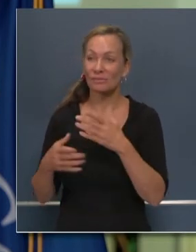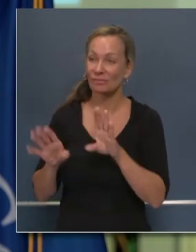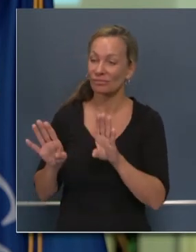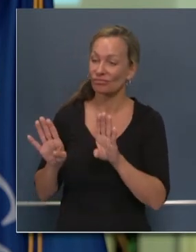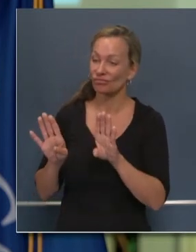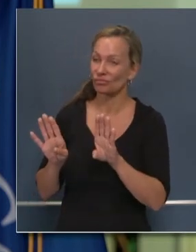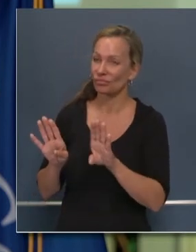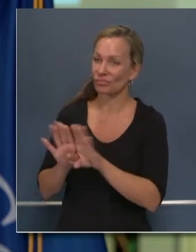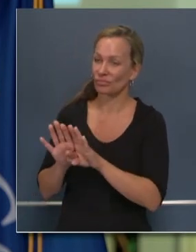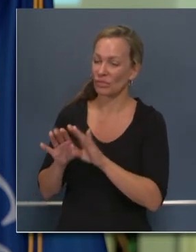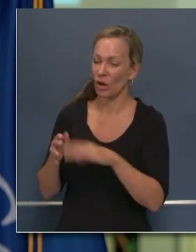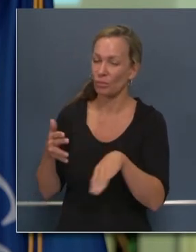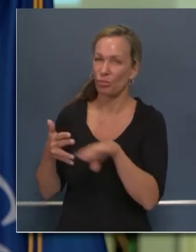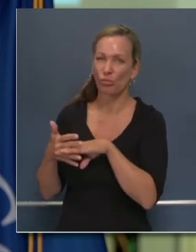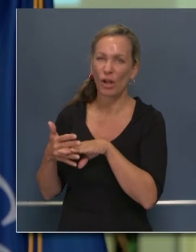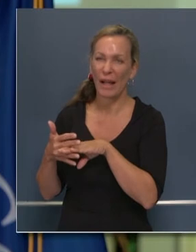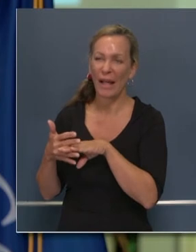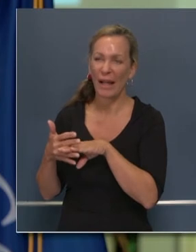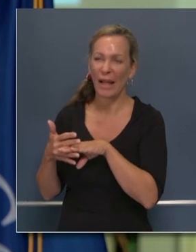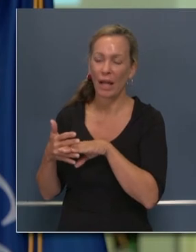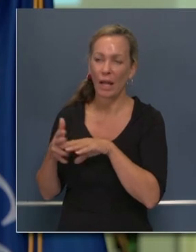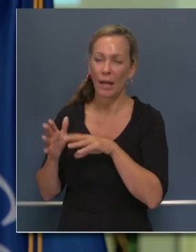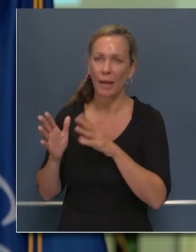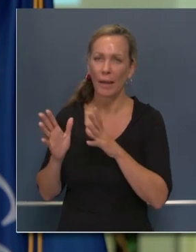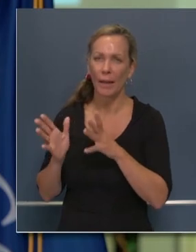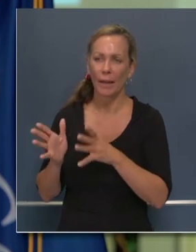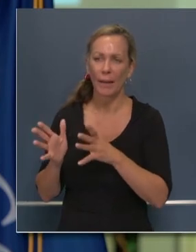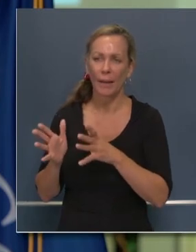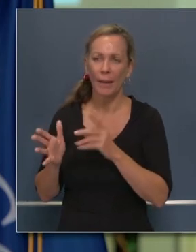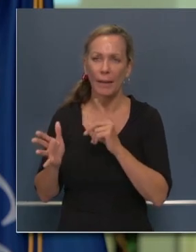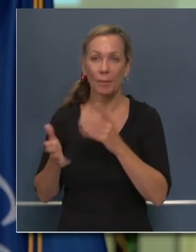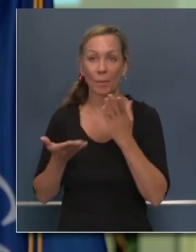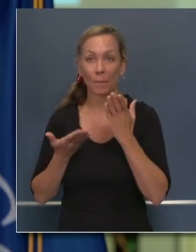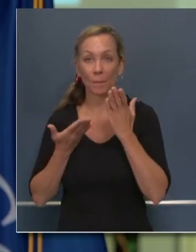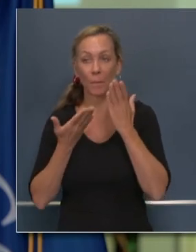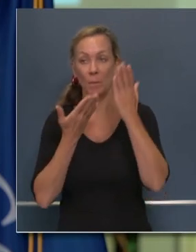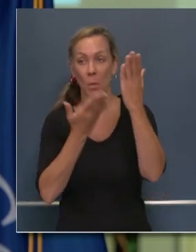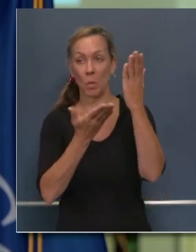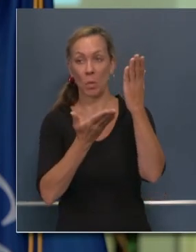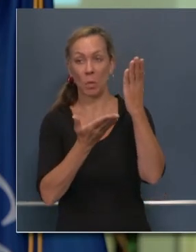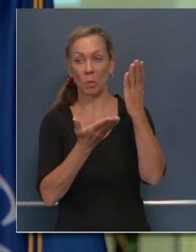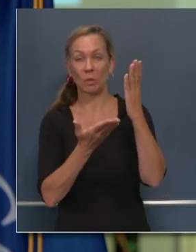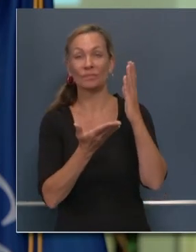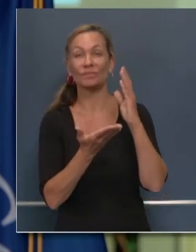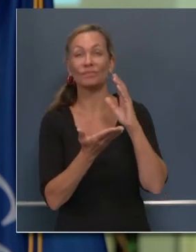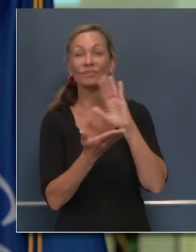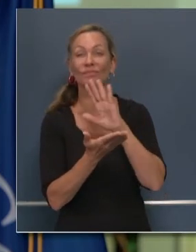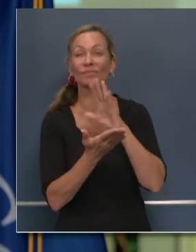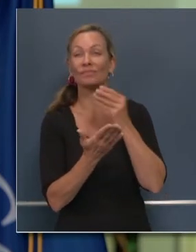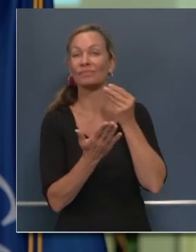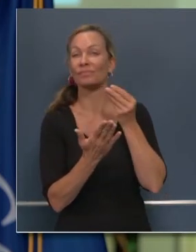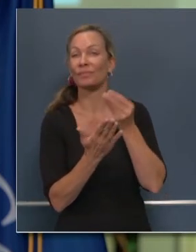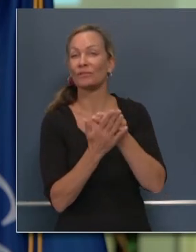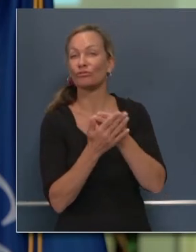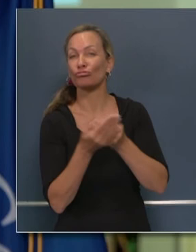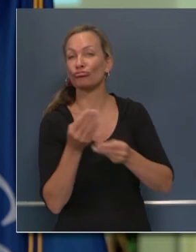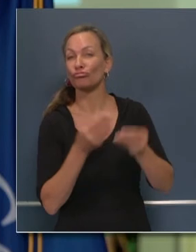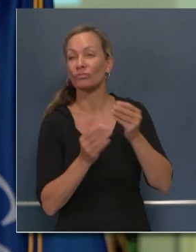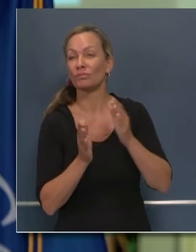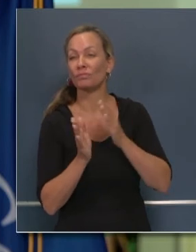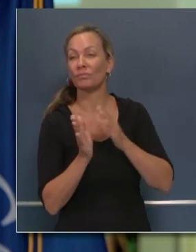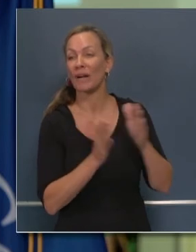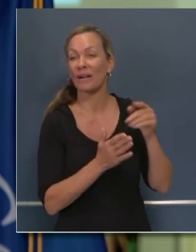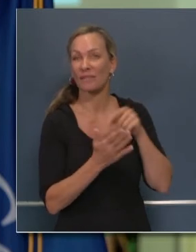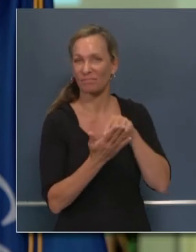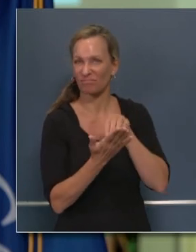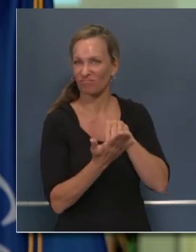han dado una idea bastante ambiciosa del plan de estímulo. Se habla de